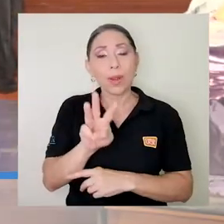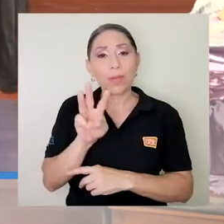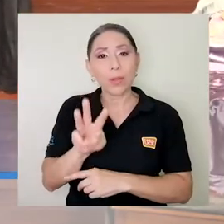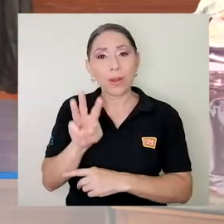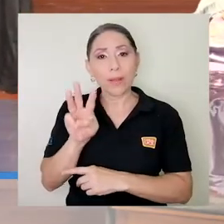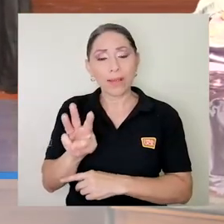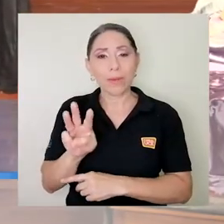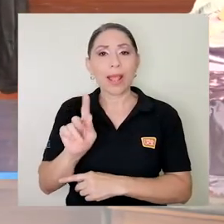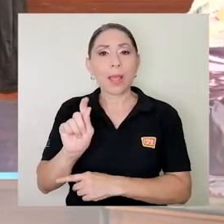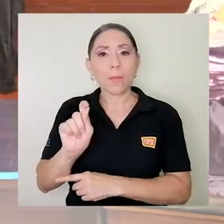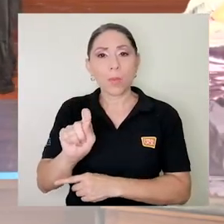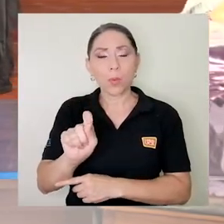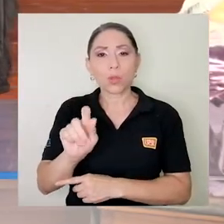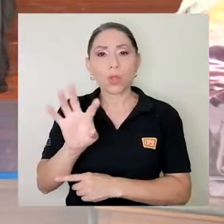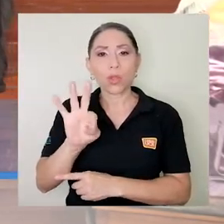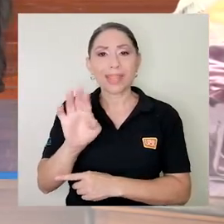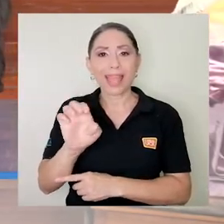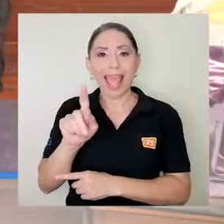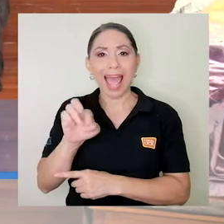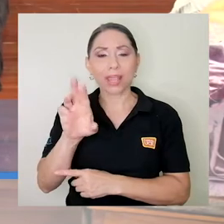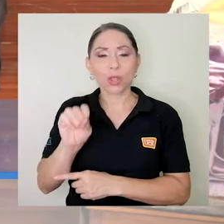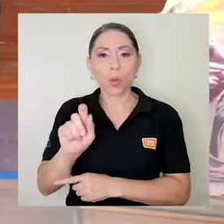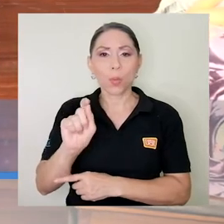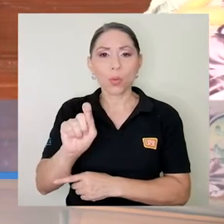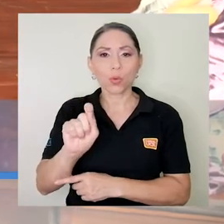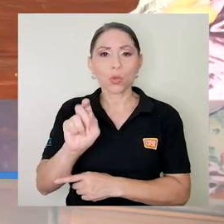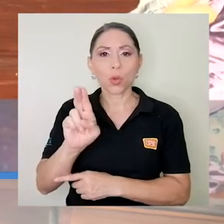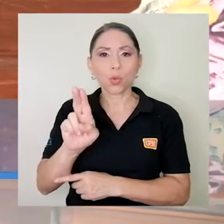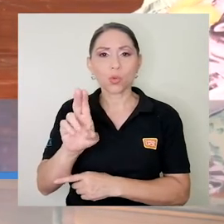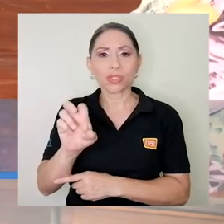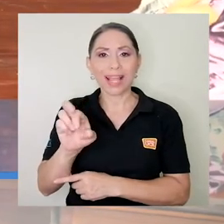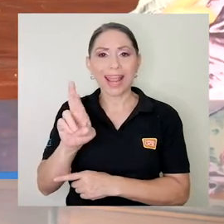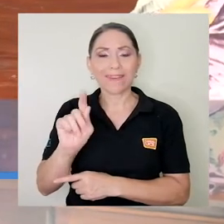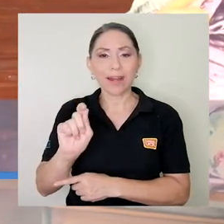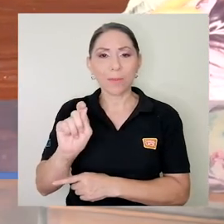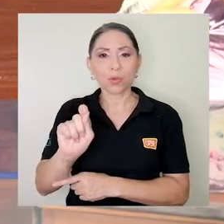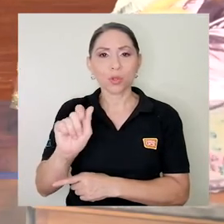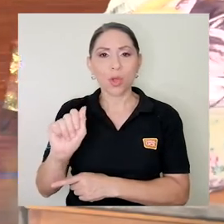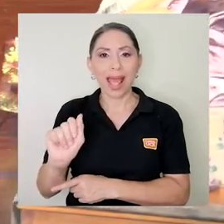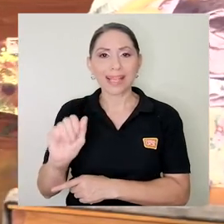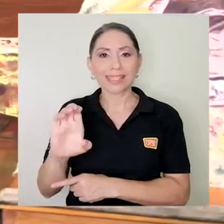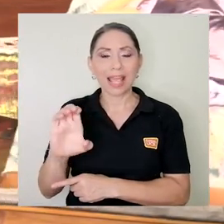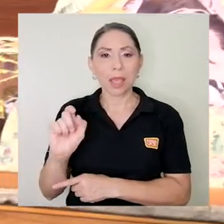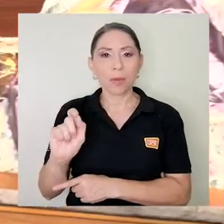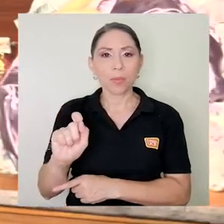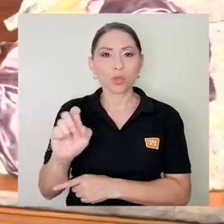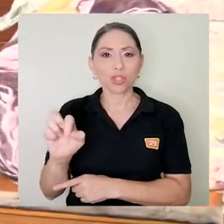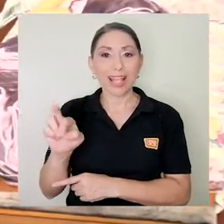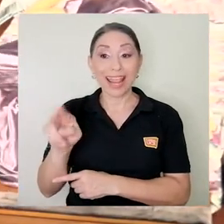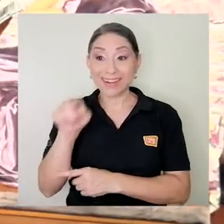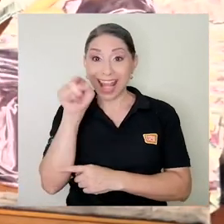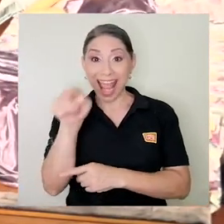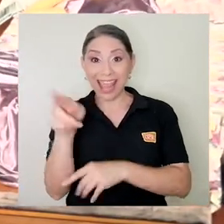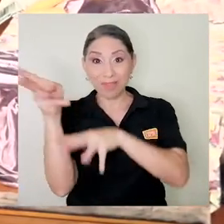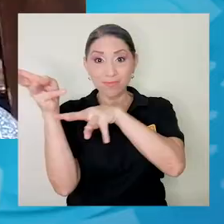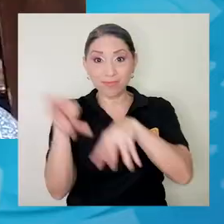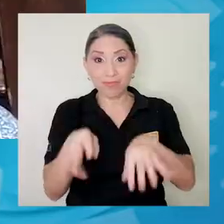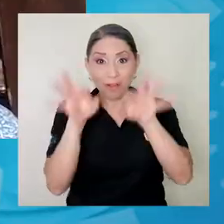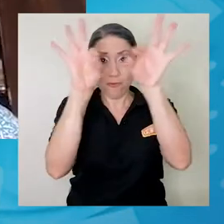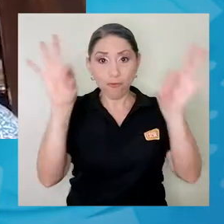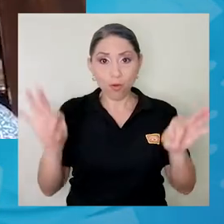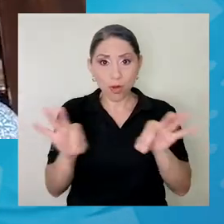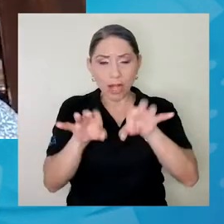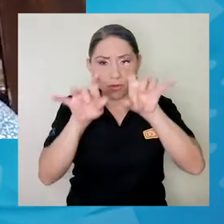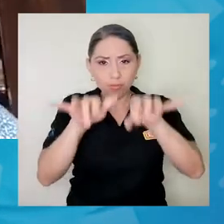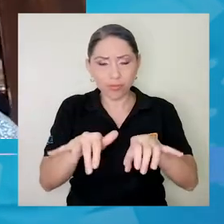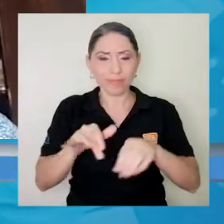.teatro.ucr.ac.cr. Estudiar teatro es un acto de valentía,